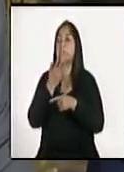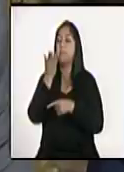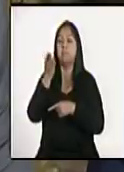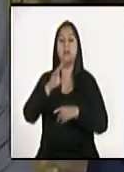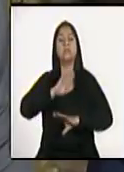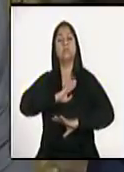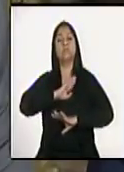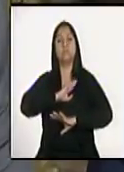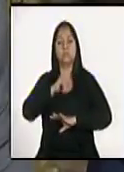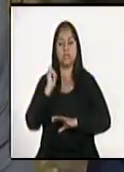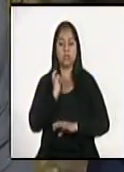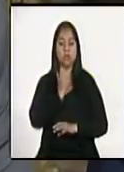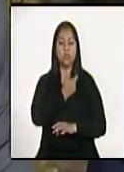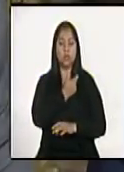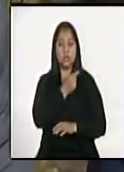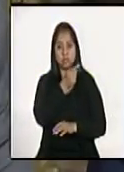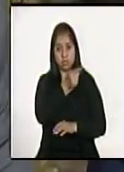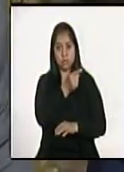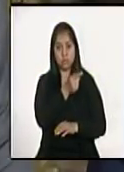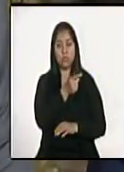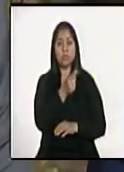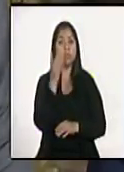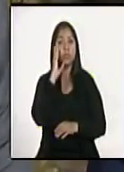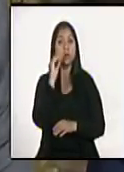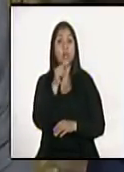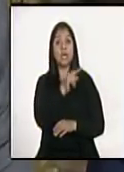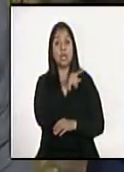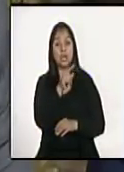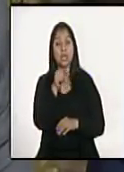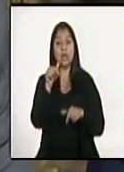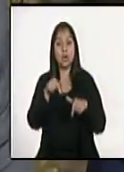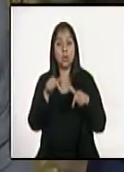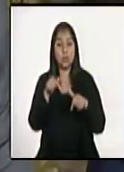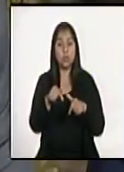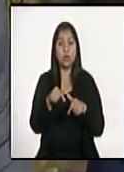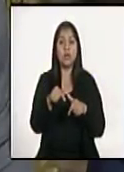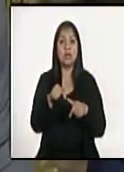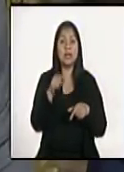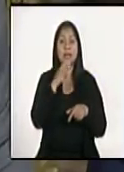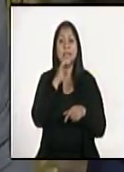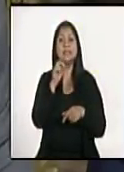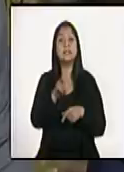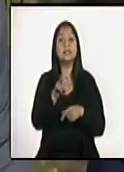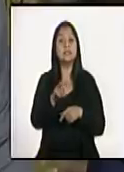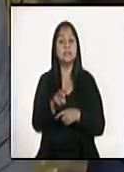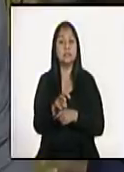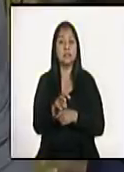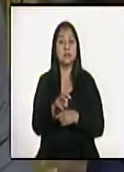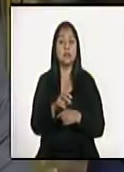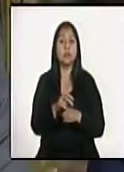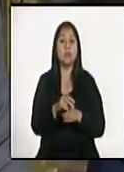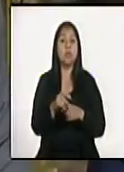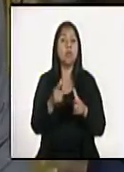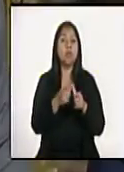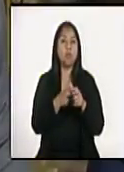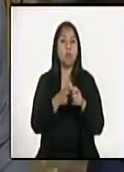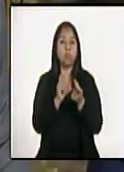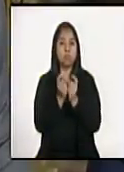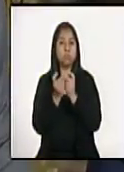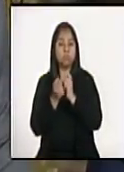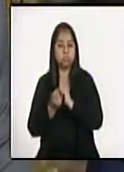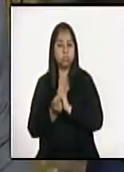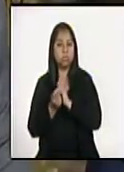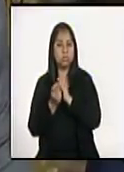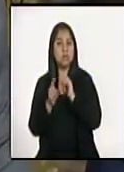de parte del Congreso de la República, porque en estos momentos es necesario contar con las modificaciones